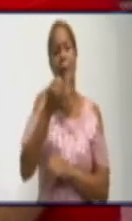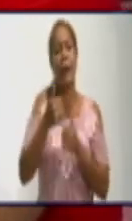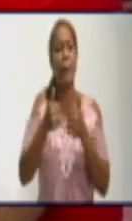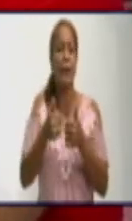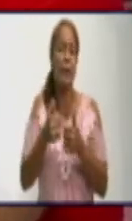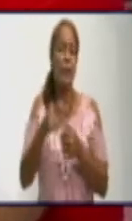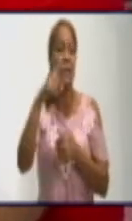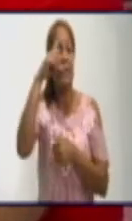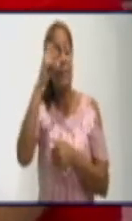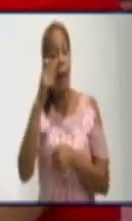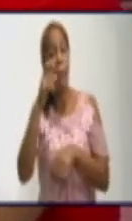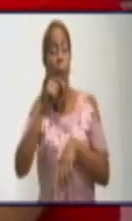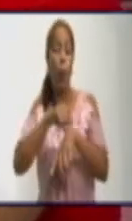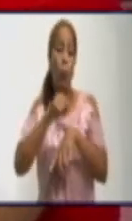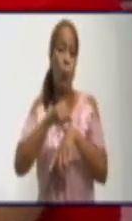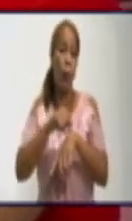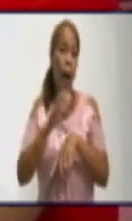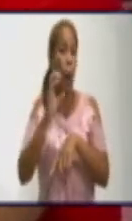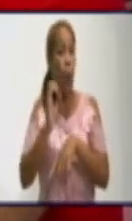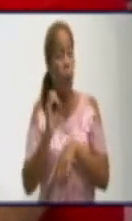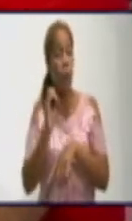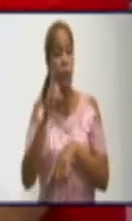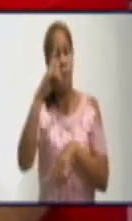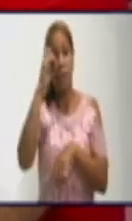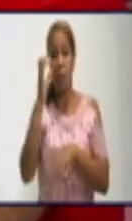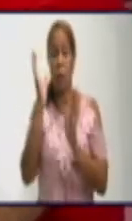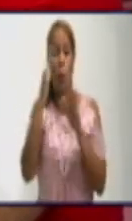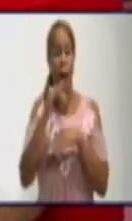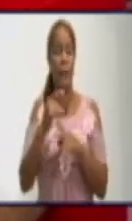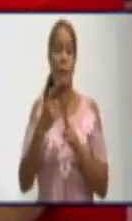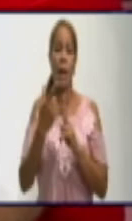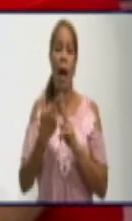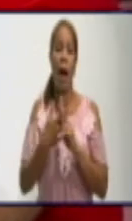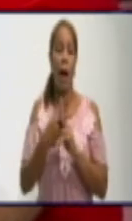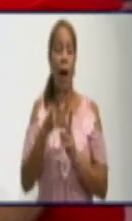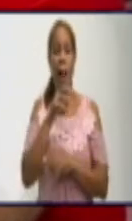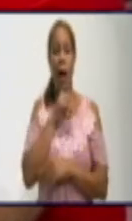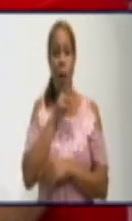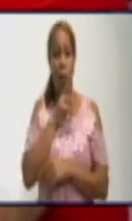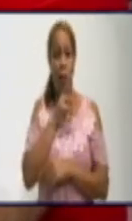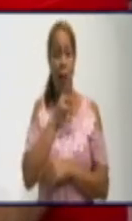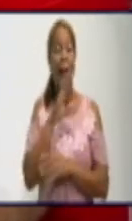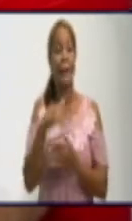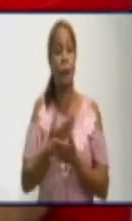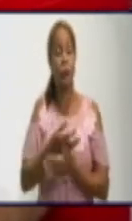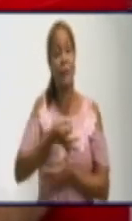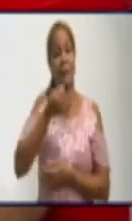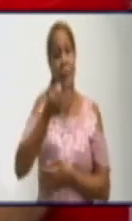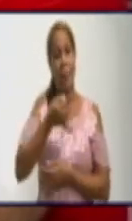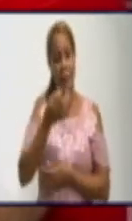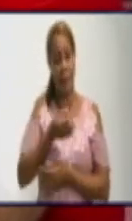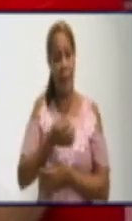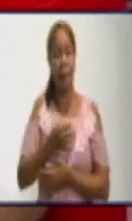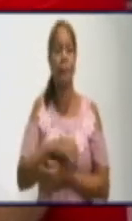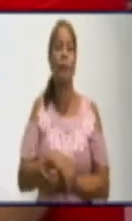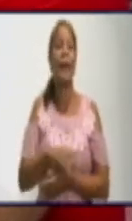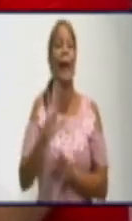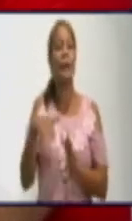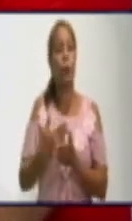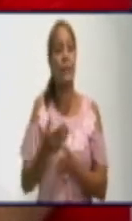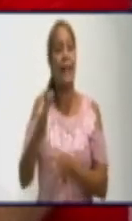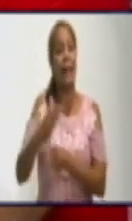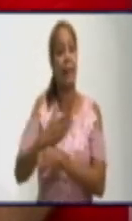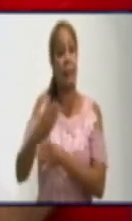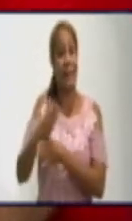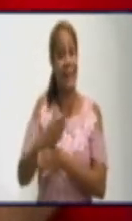por otro mecanismo. Simple y llanamente se especifica que la tarifa es 7. ¿Dónde viene a salvar la diferencia? En